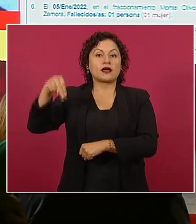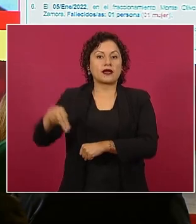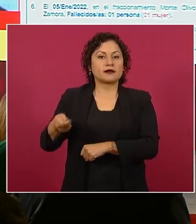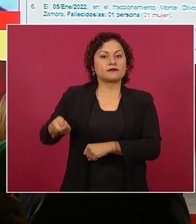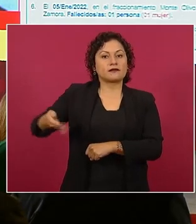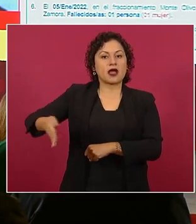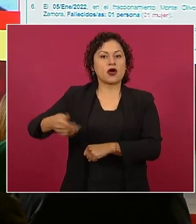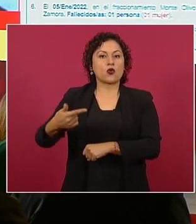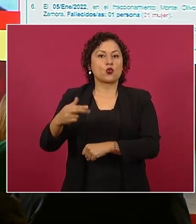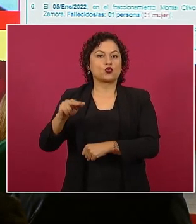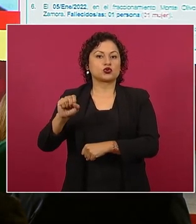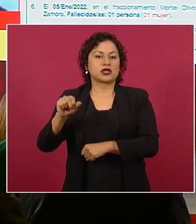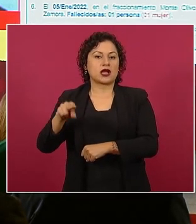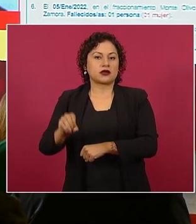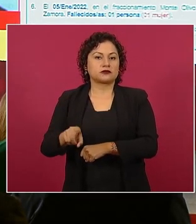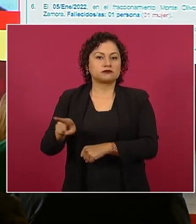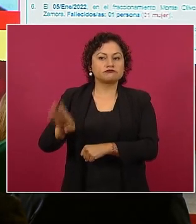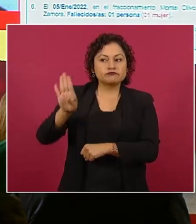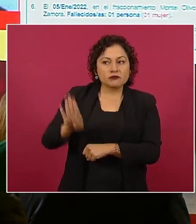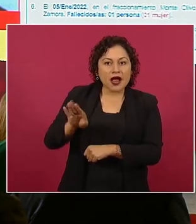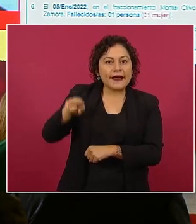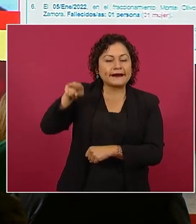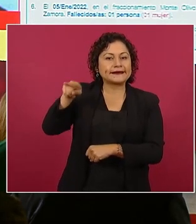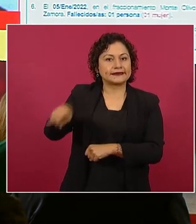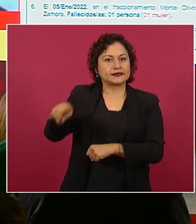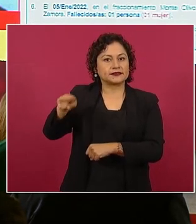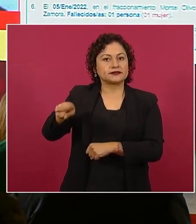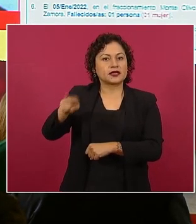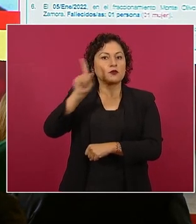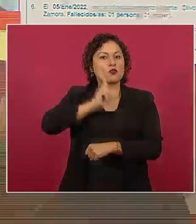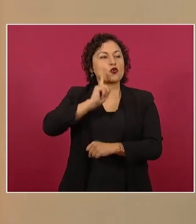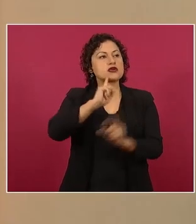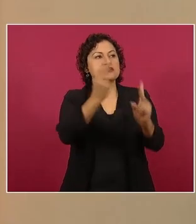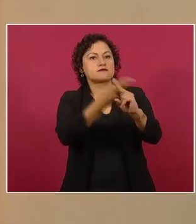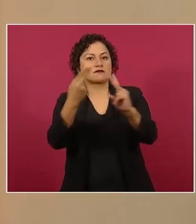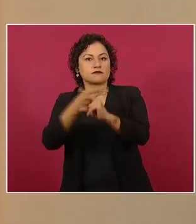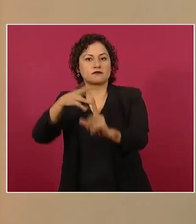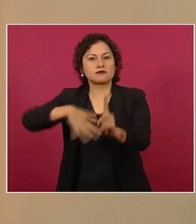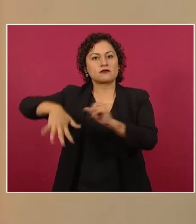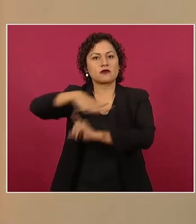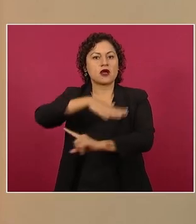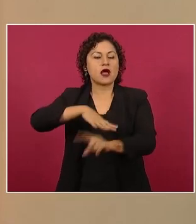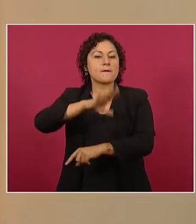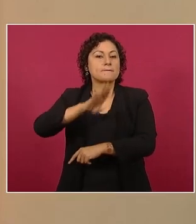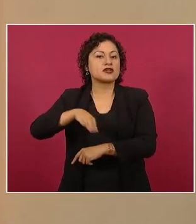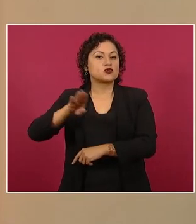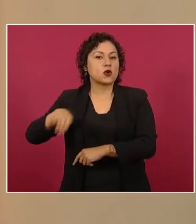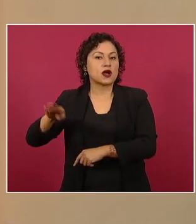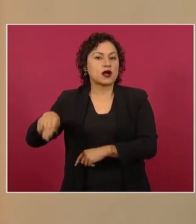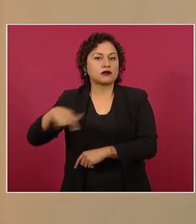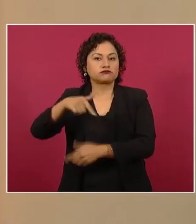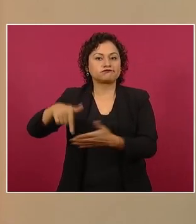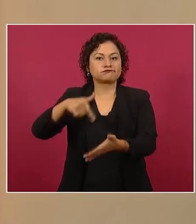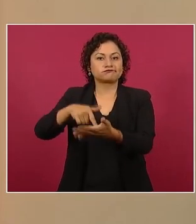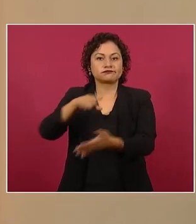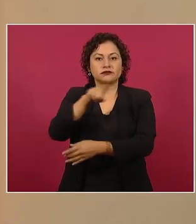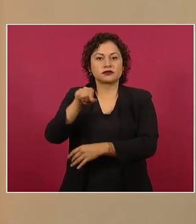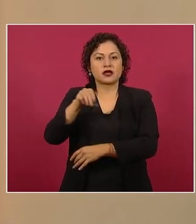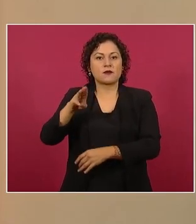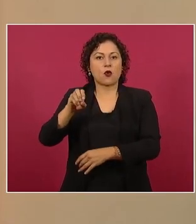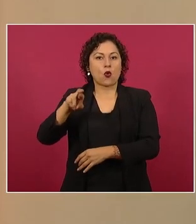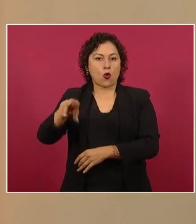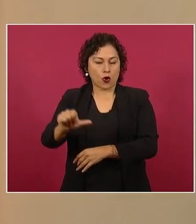presunto federación feminicida que opera en la zona de Zamora, Michoacán. Esta fue una